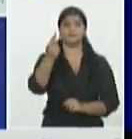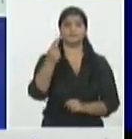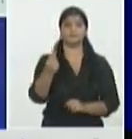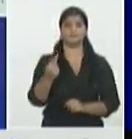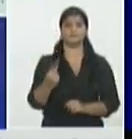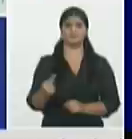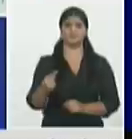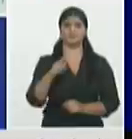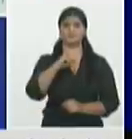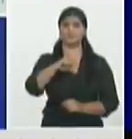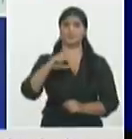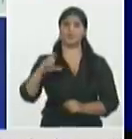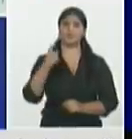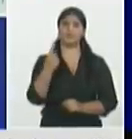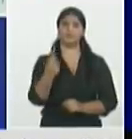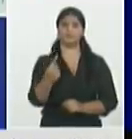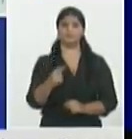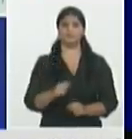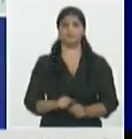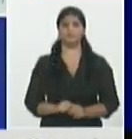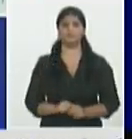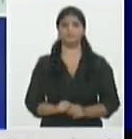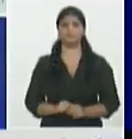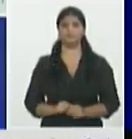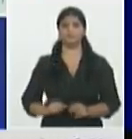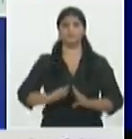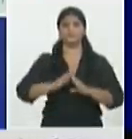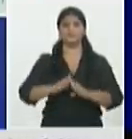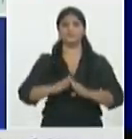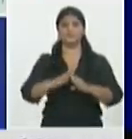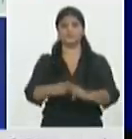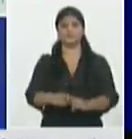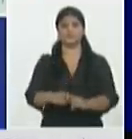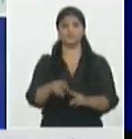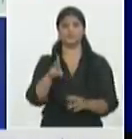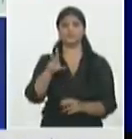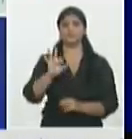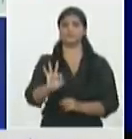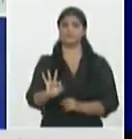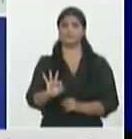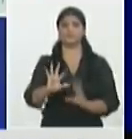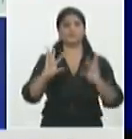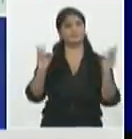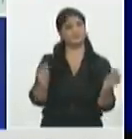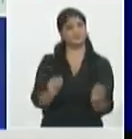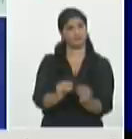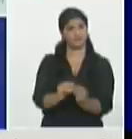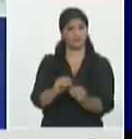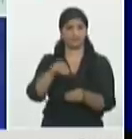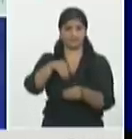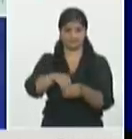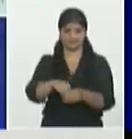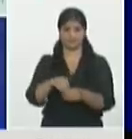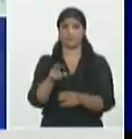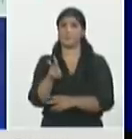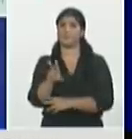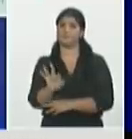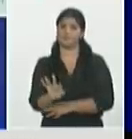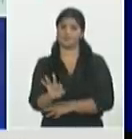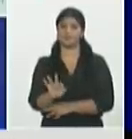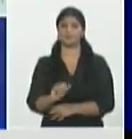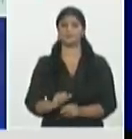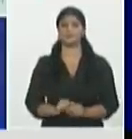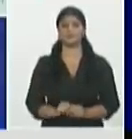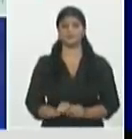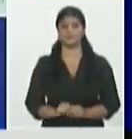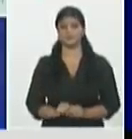disminuye los casos autóctonos en 18 ayer 28 en total también esperemos que se